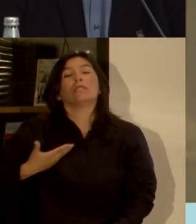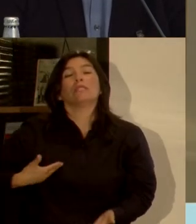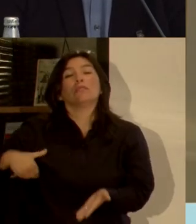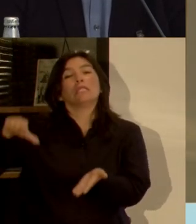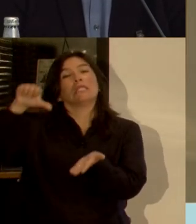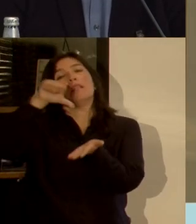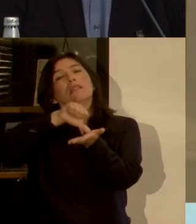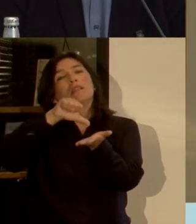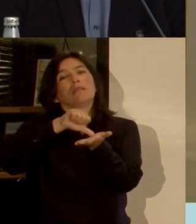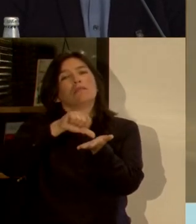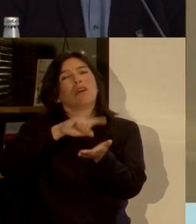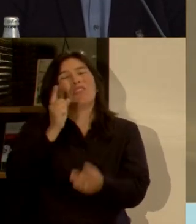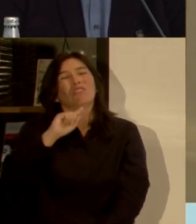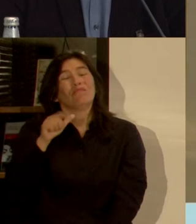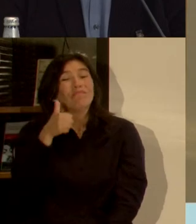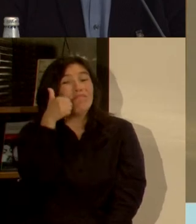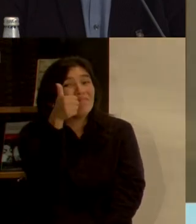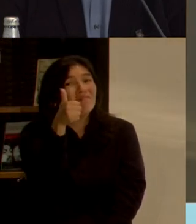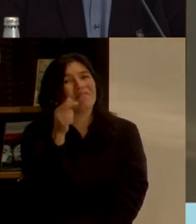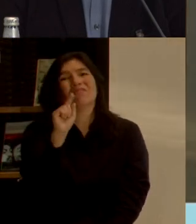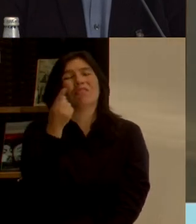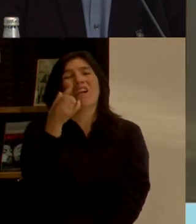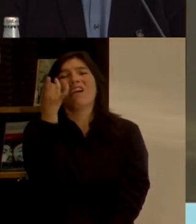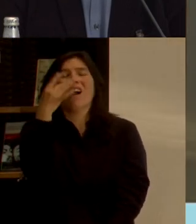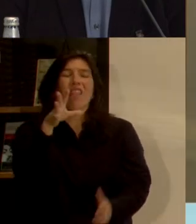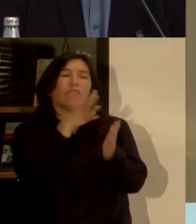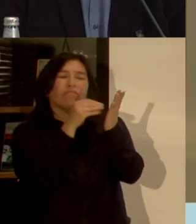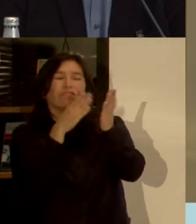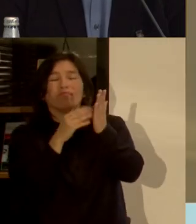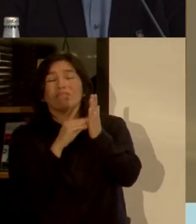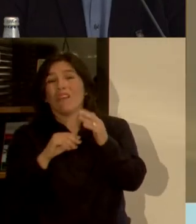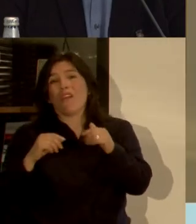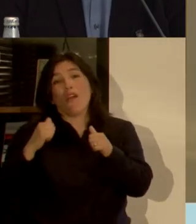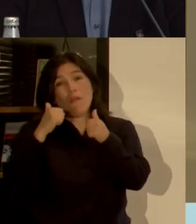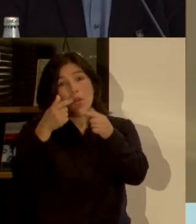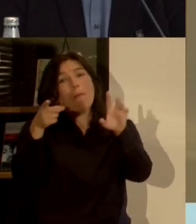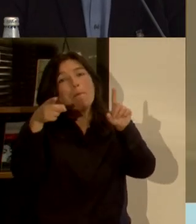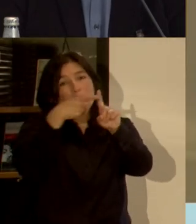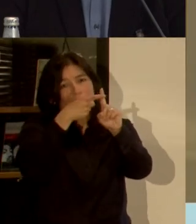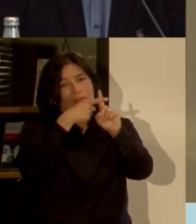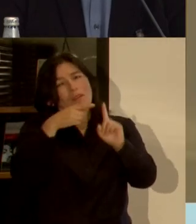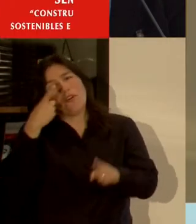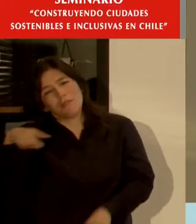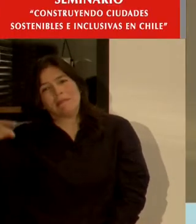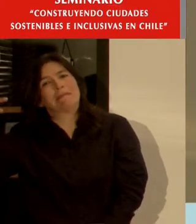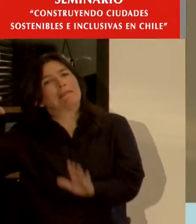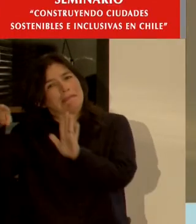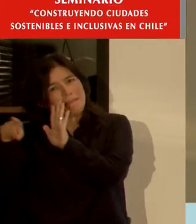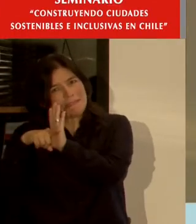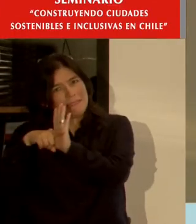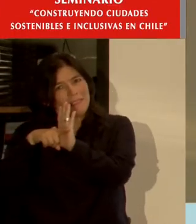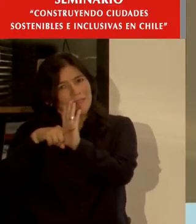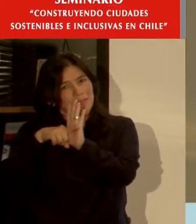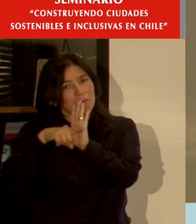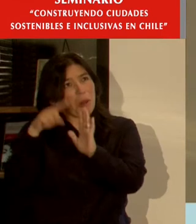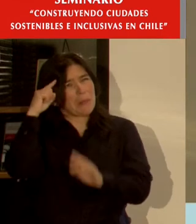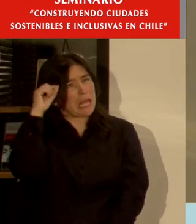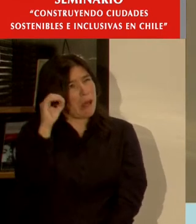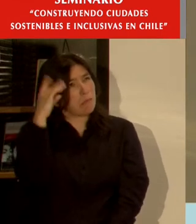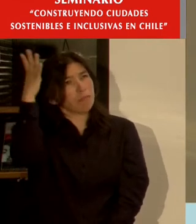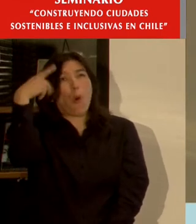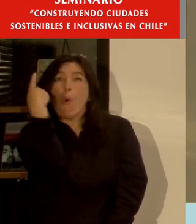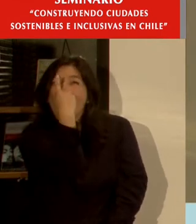día que no nos está dando buenos resultados. Cada modelo tiene ventaja y desventaja, no me voy a detener en esto, pero tampoco hay que idealizar